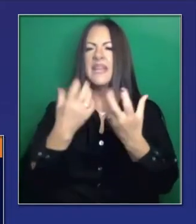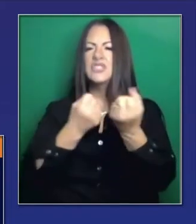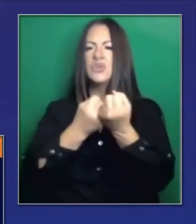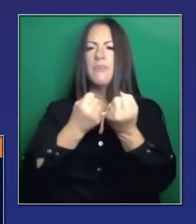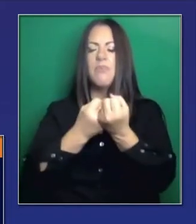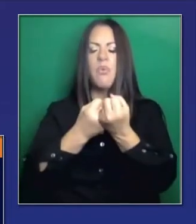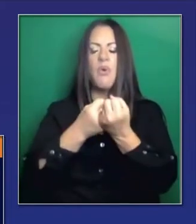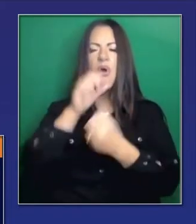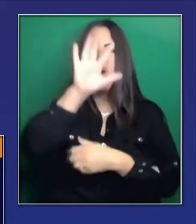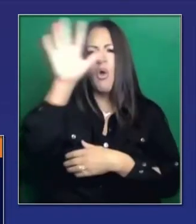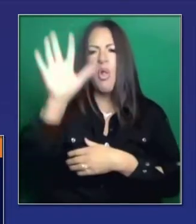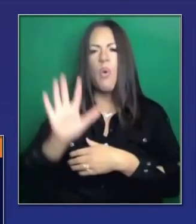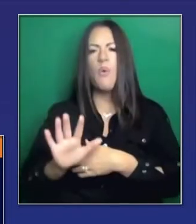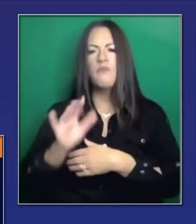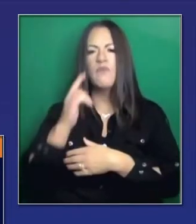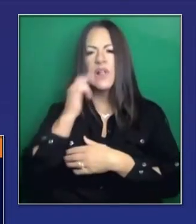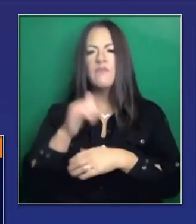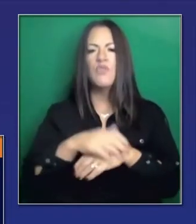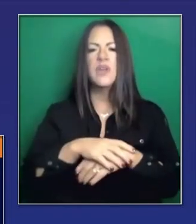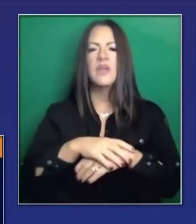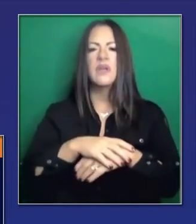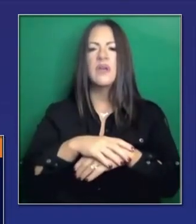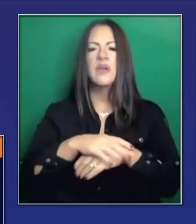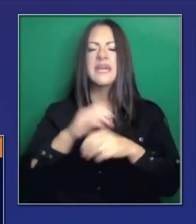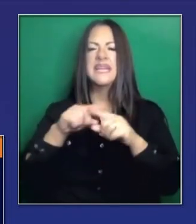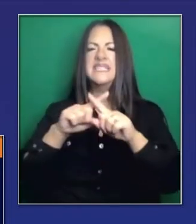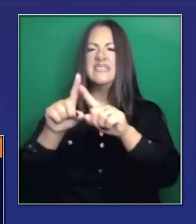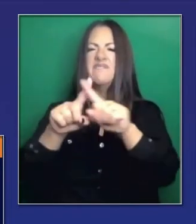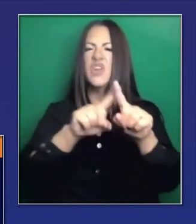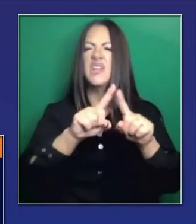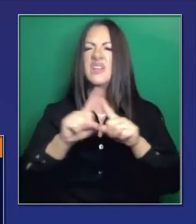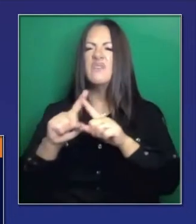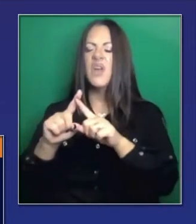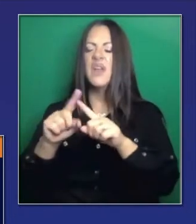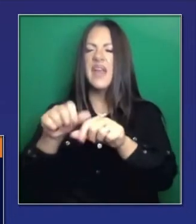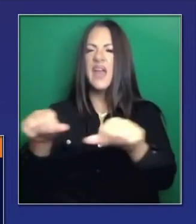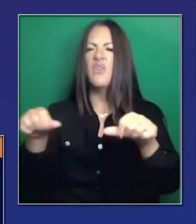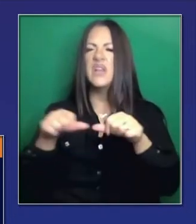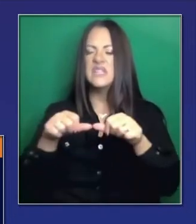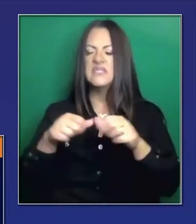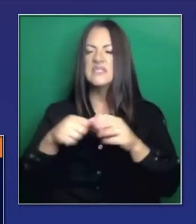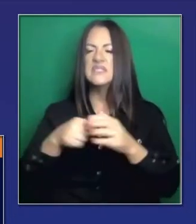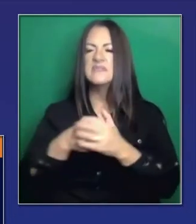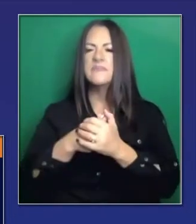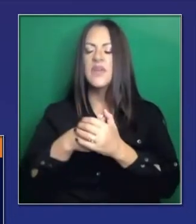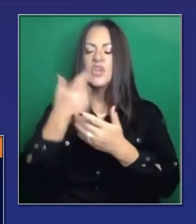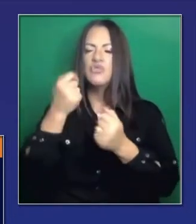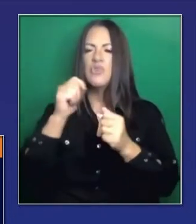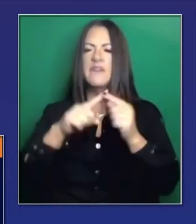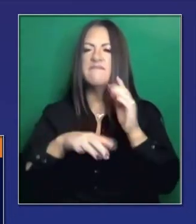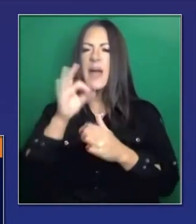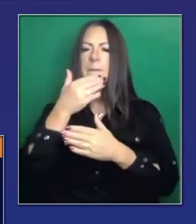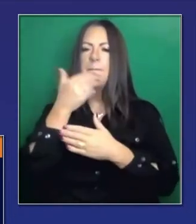apoyo por todo el espectro. Y viendo cómo podemos utilizar más flexibilidad. Y una mayor distribución de estas